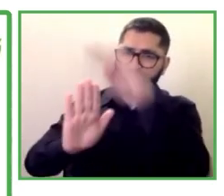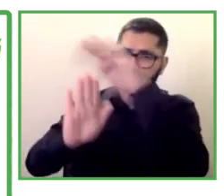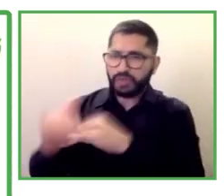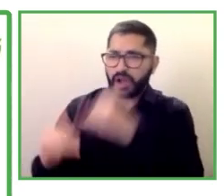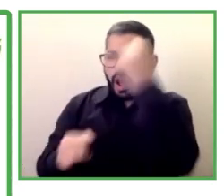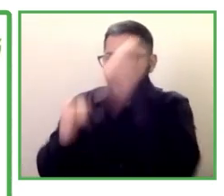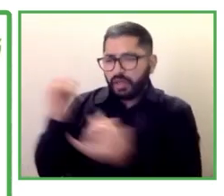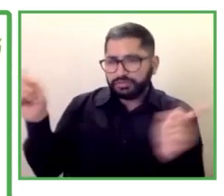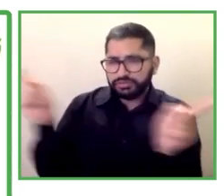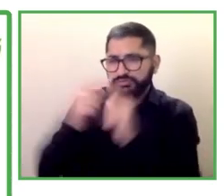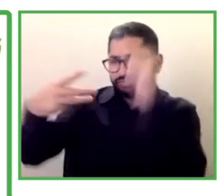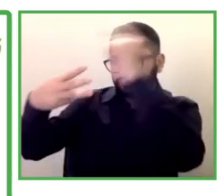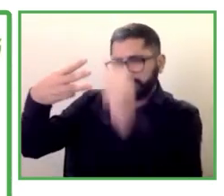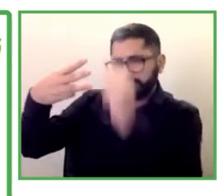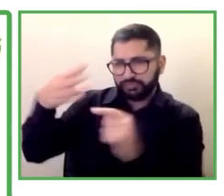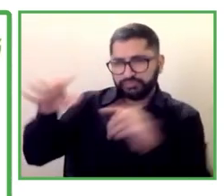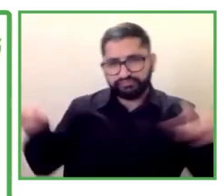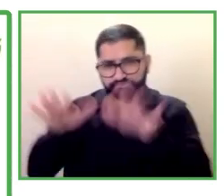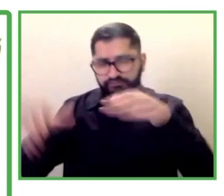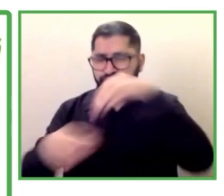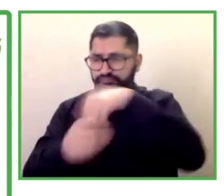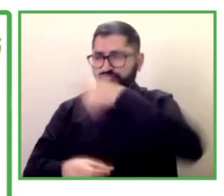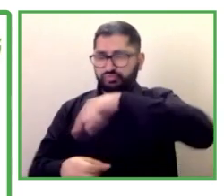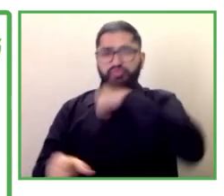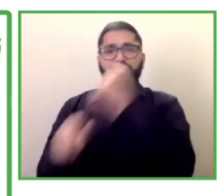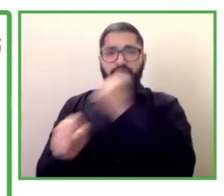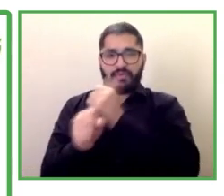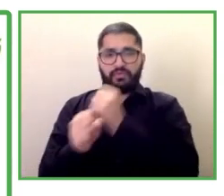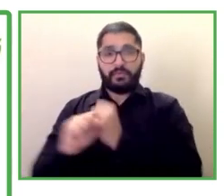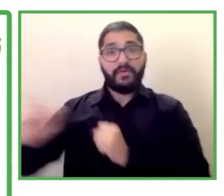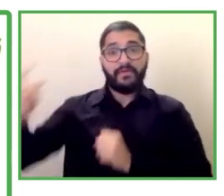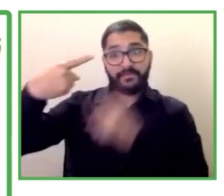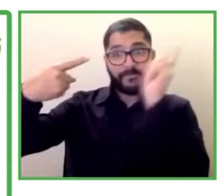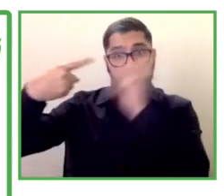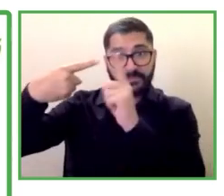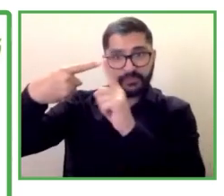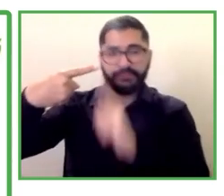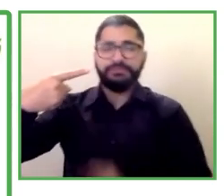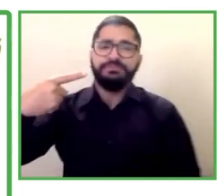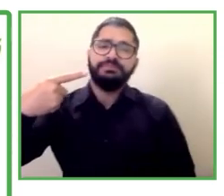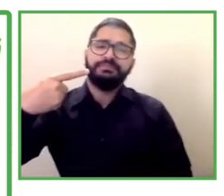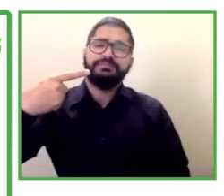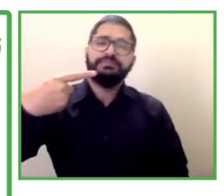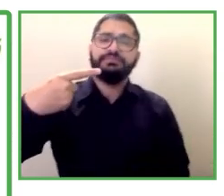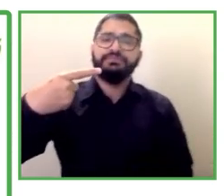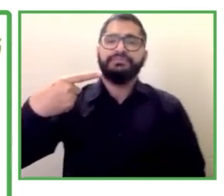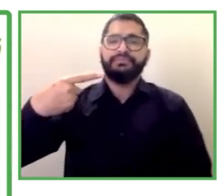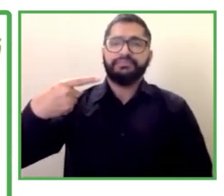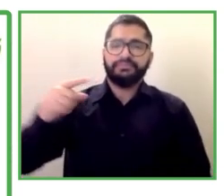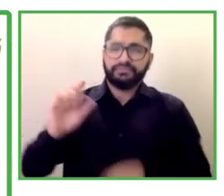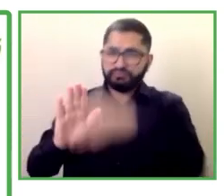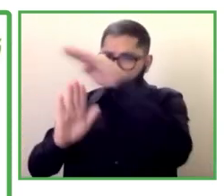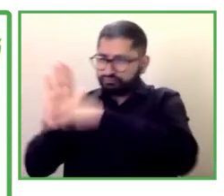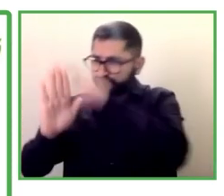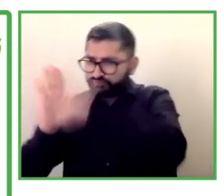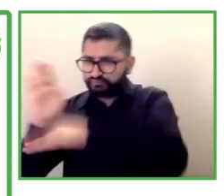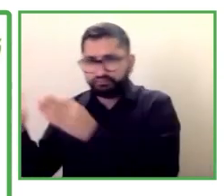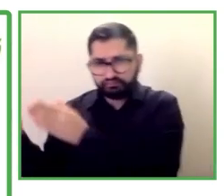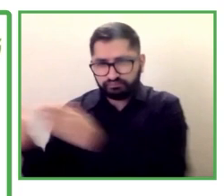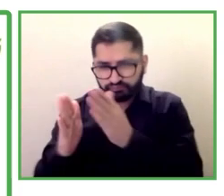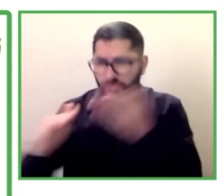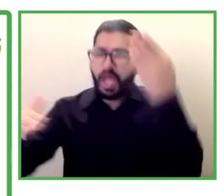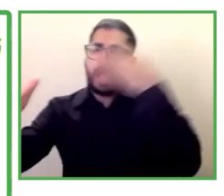trabajando la primera de ellas es la relativa a las medidas de apoyo al acceso al empleo público